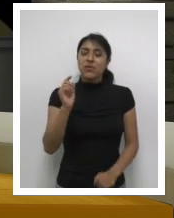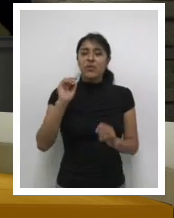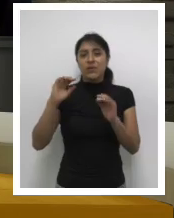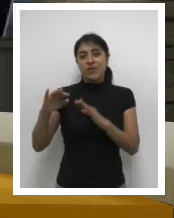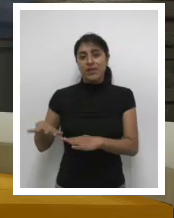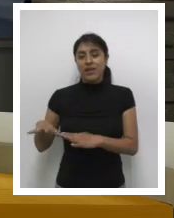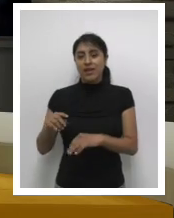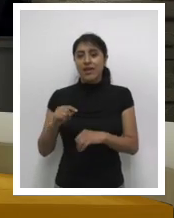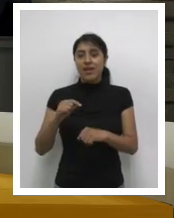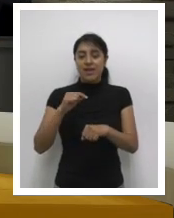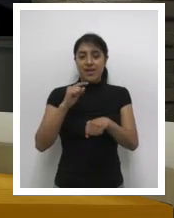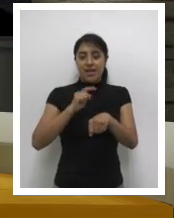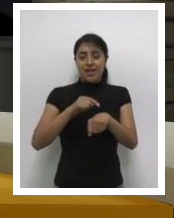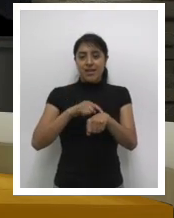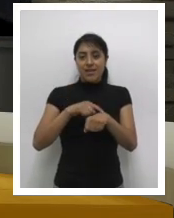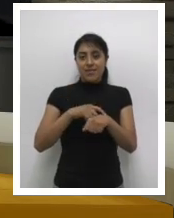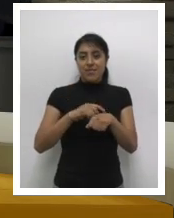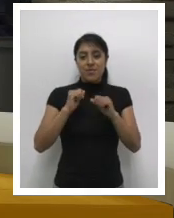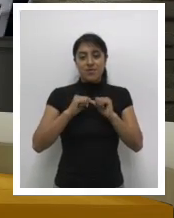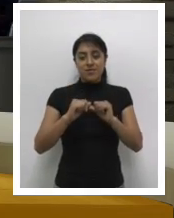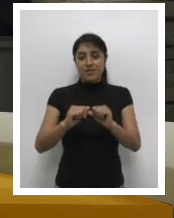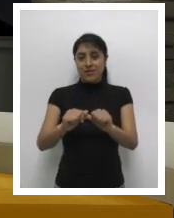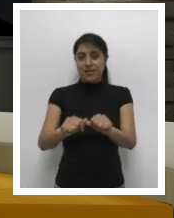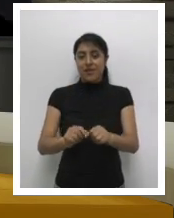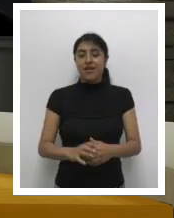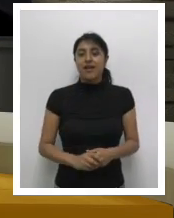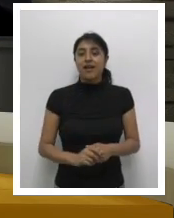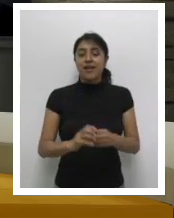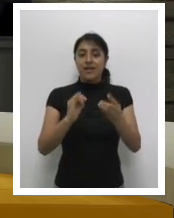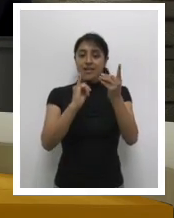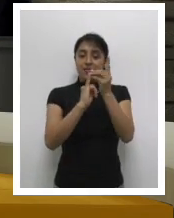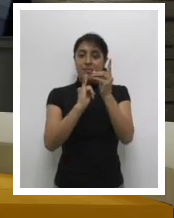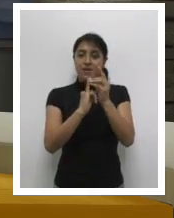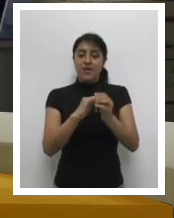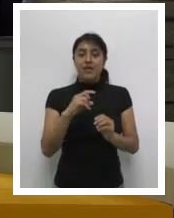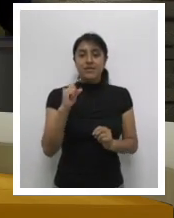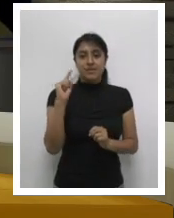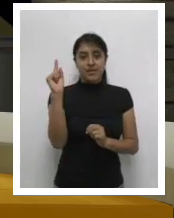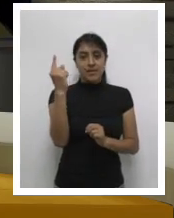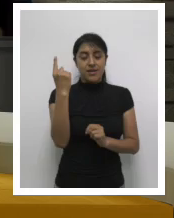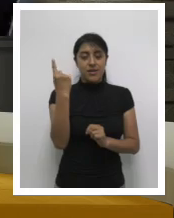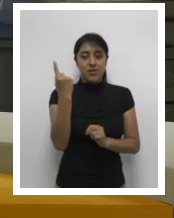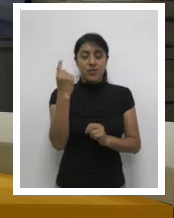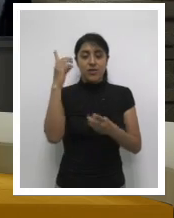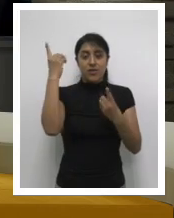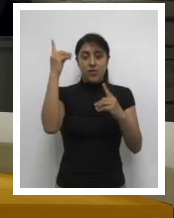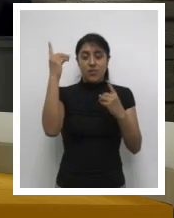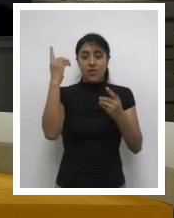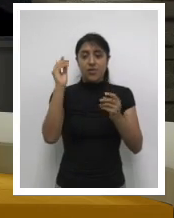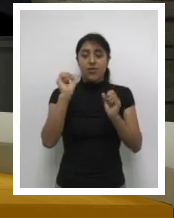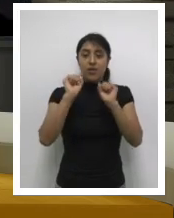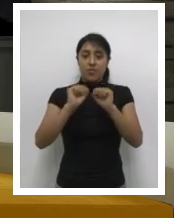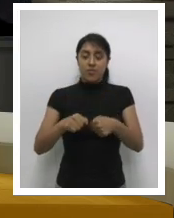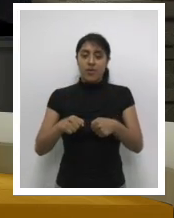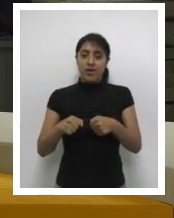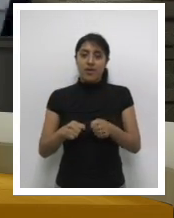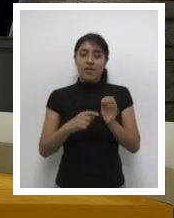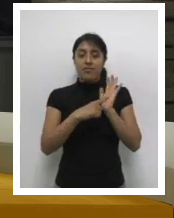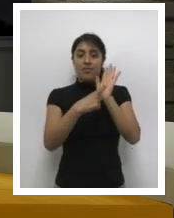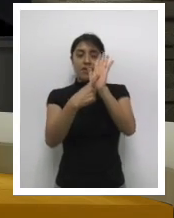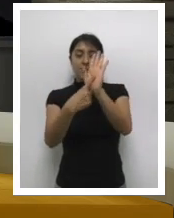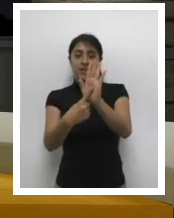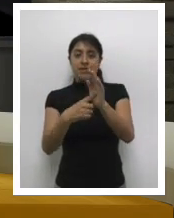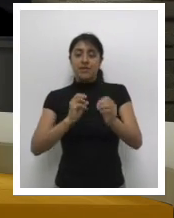a tiempo, su DPI es el único documento oficial que le permite identificarse como ciudadano guatemalteco, pero ¿sabe a lo que se